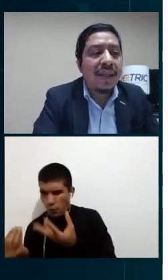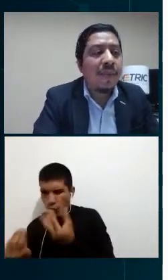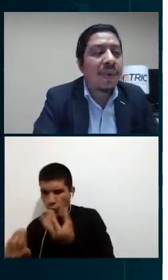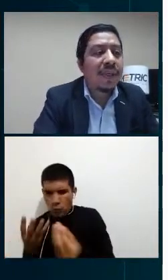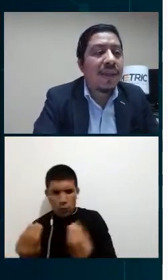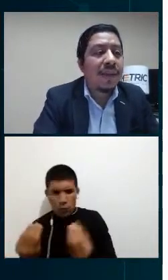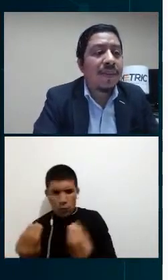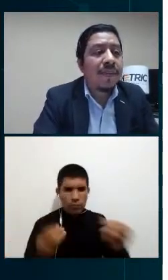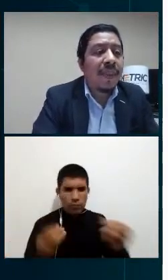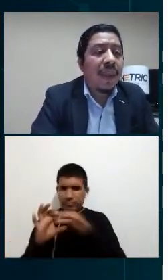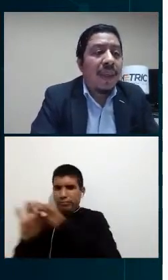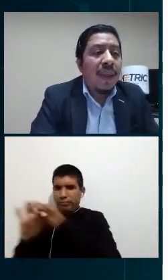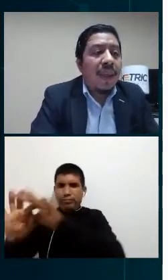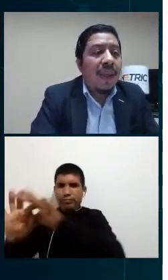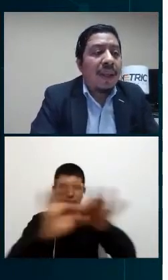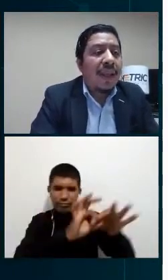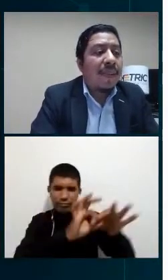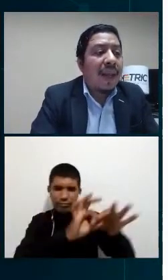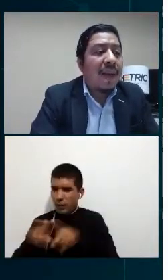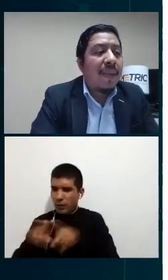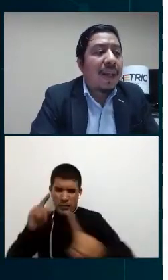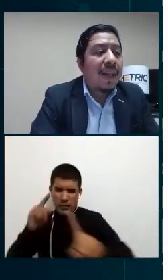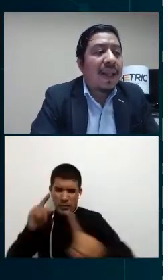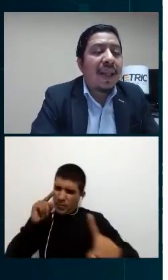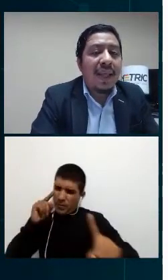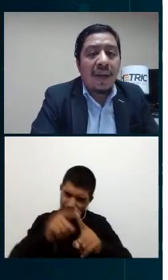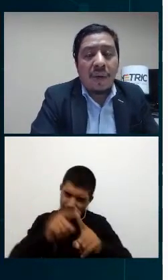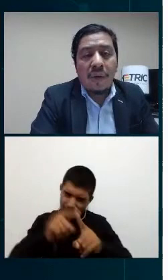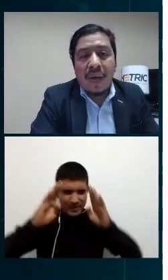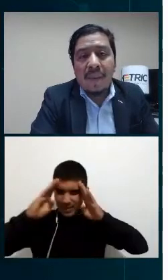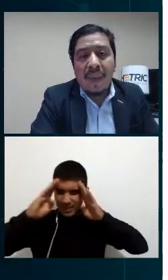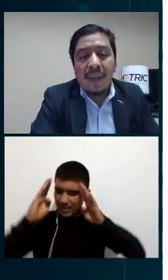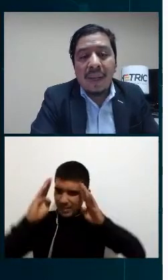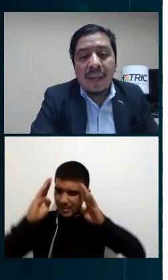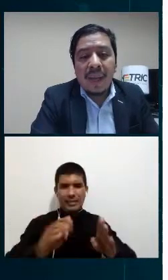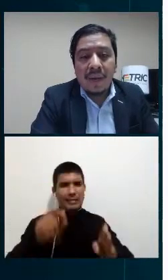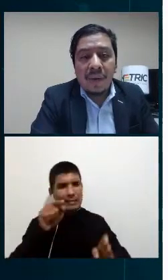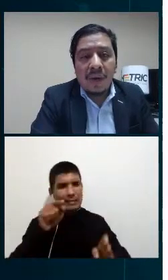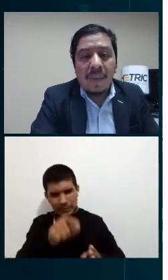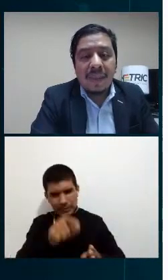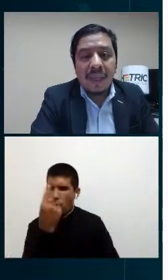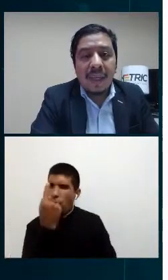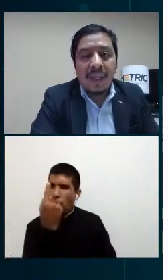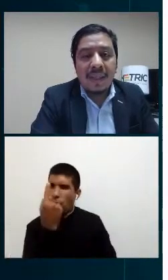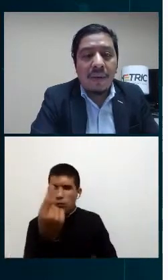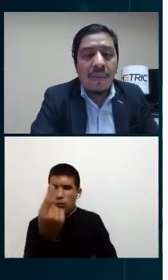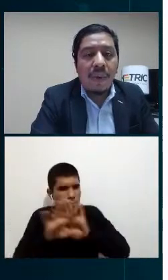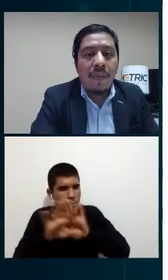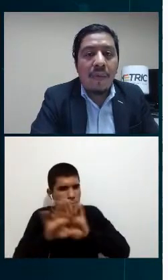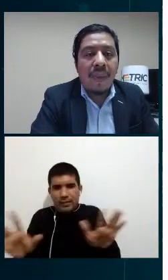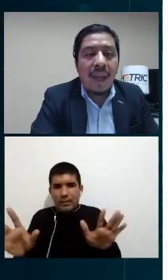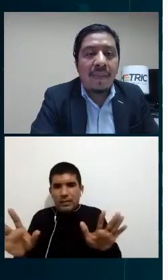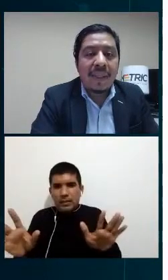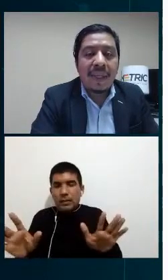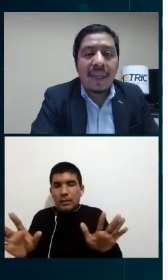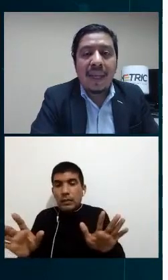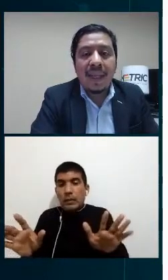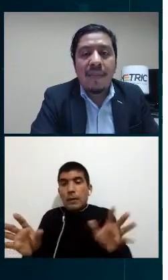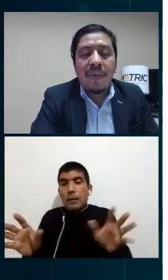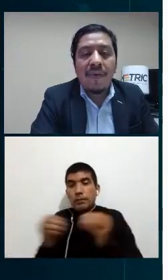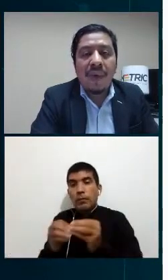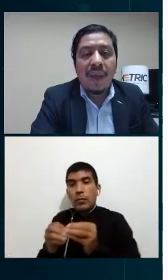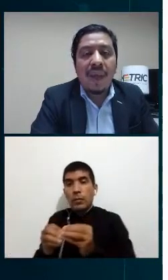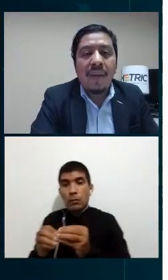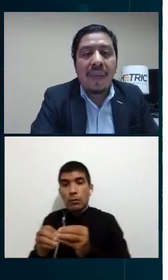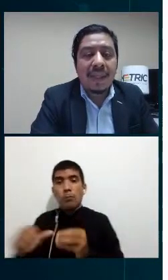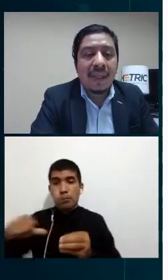al 100% también la parte del cronograma el cronograma se cumplió muy bien a pesar de